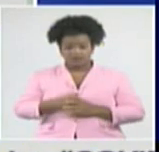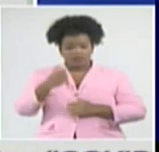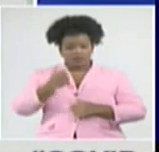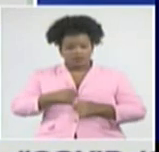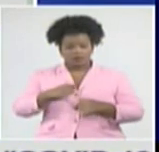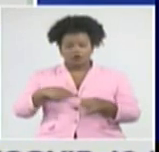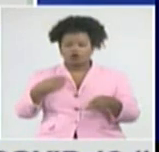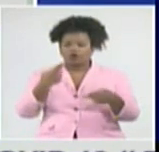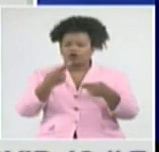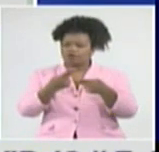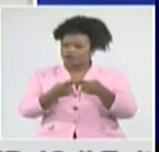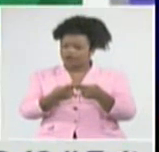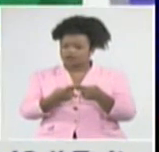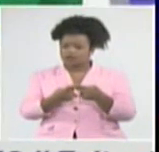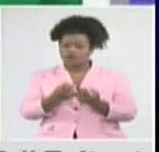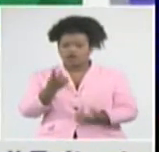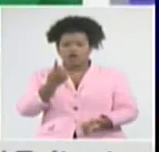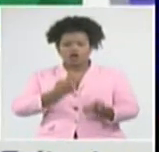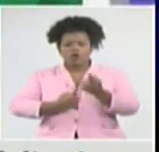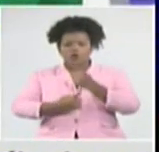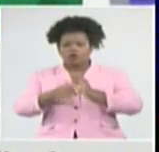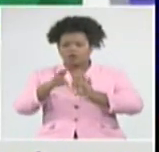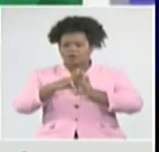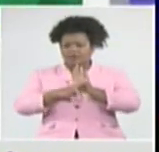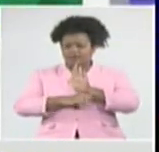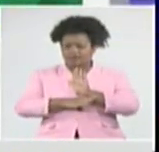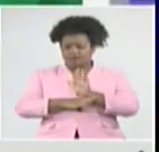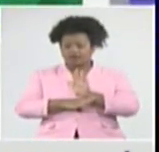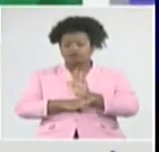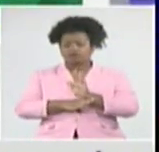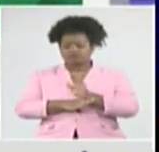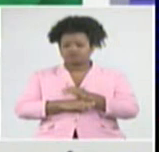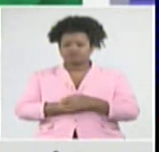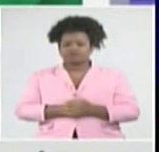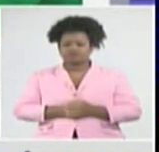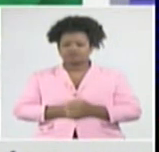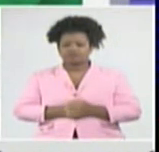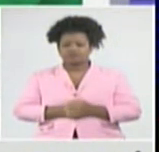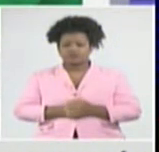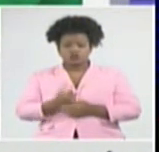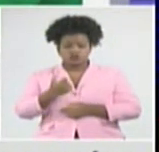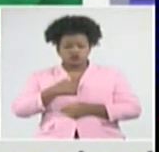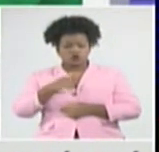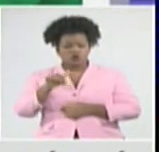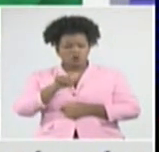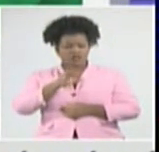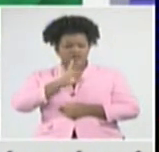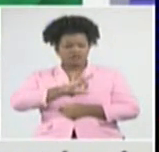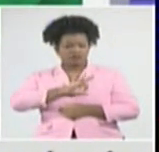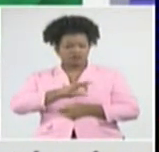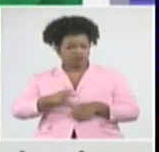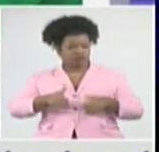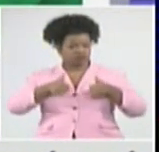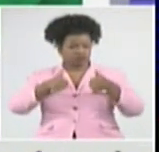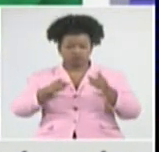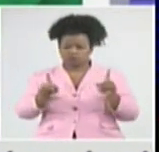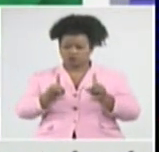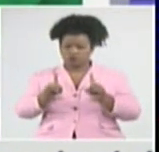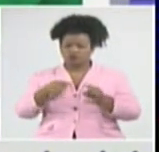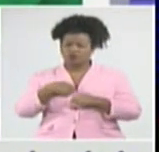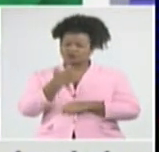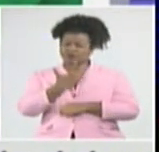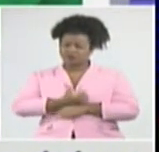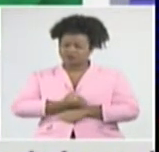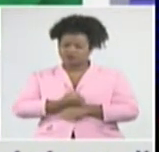en que algunas de las medidas de restricción, aunque el primer insatisfecho sea yo, pues están haciendo efecto. Y sobre